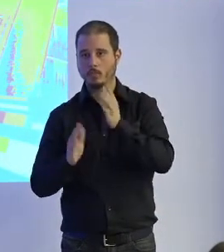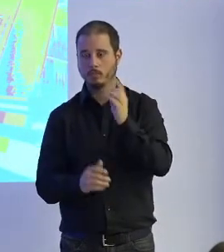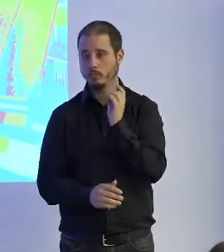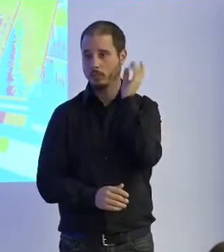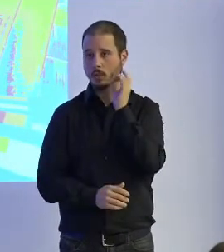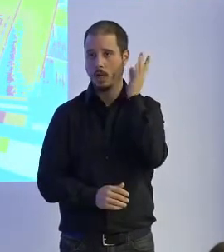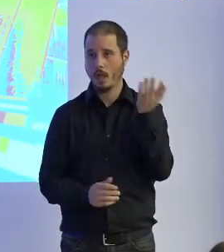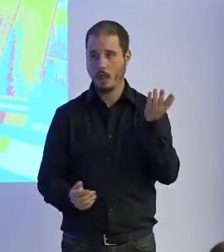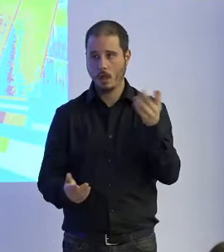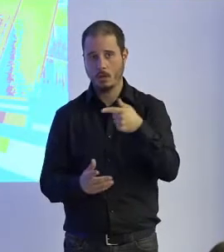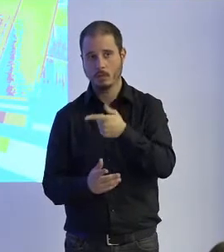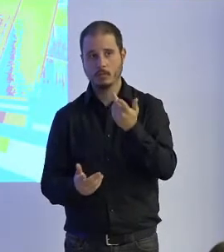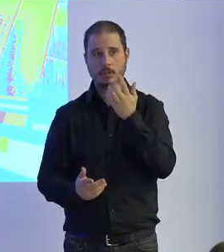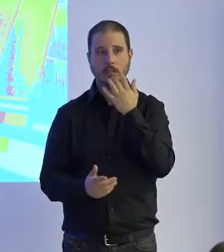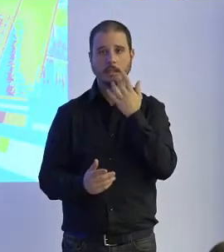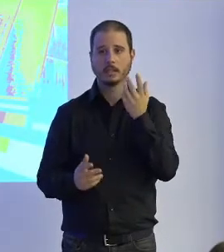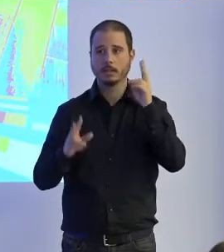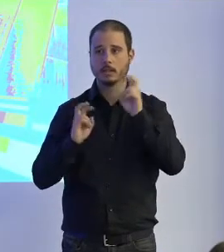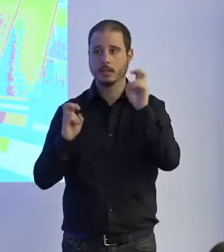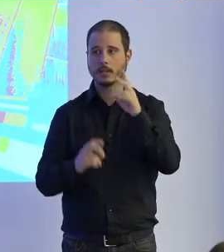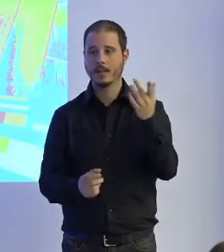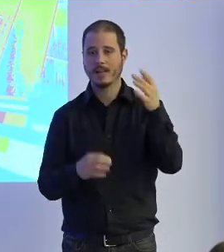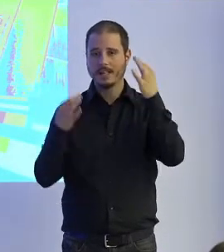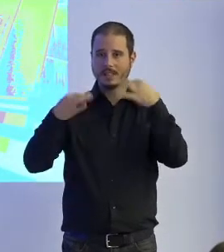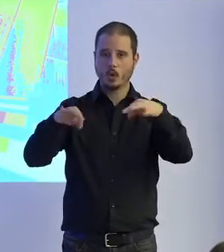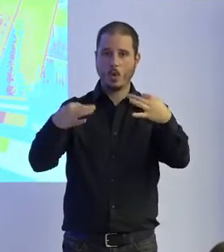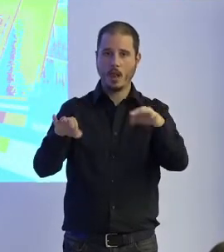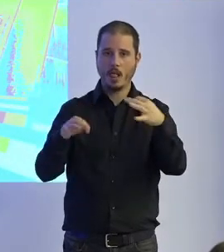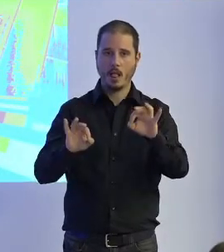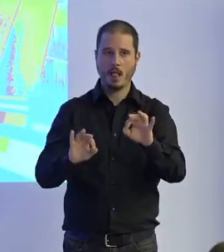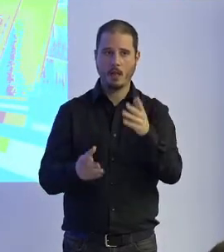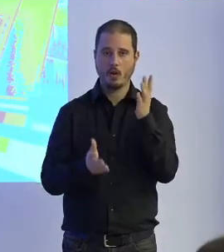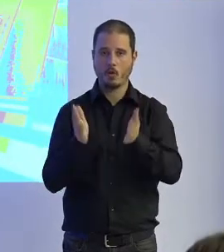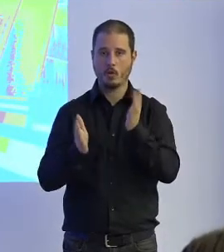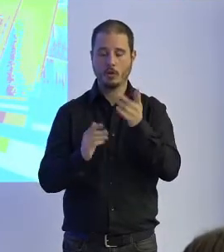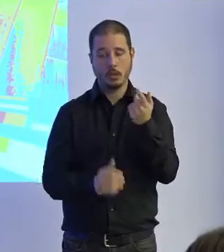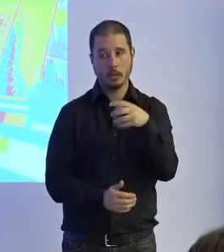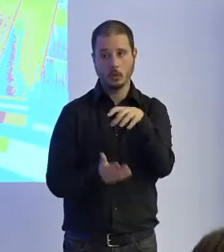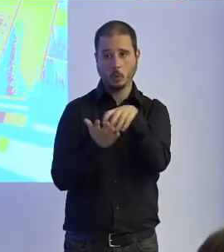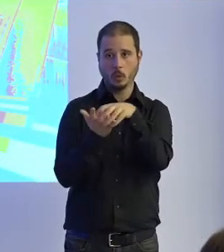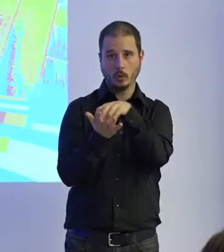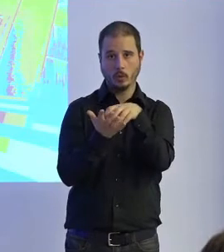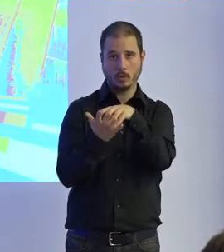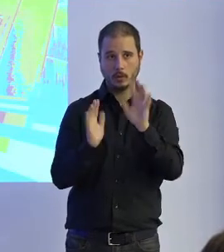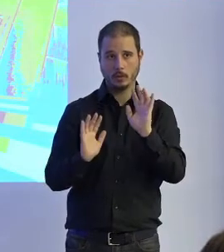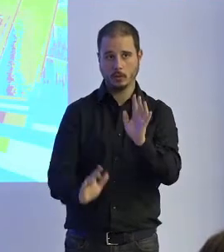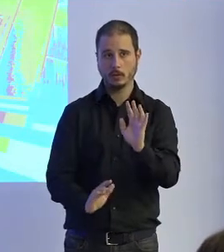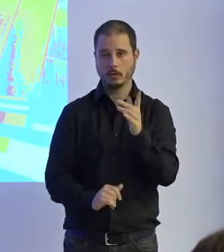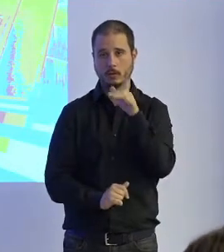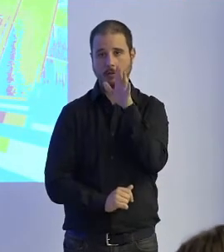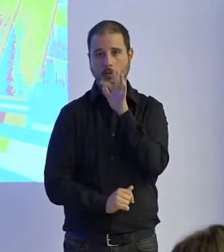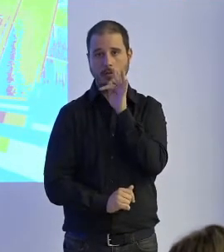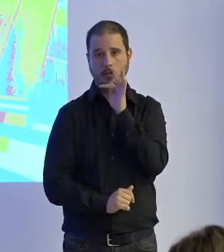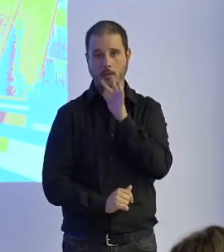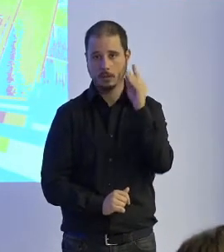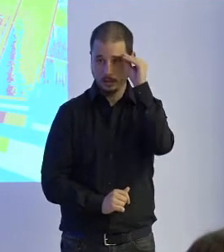si llegara el caso de la singularidad robótica que dudo mucho que lleguemos a eso yo creo que estamos en inteligencia artificial